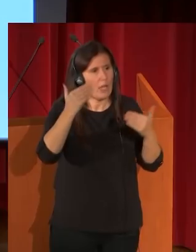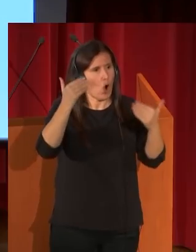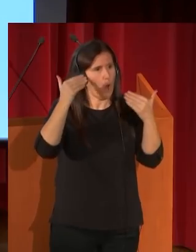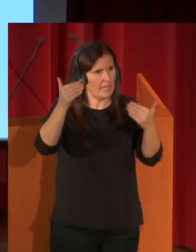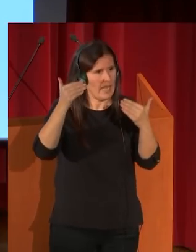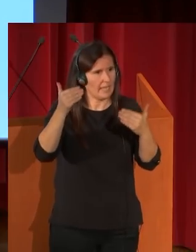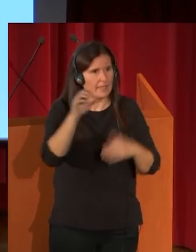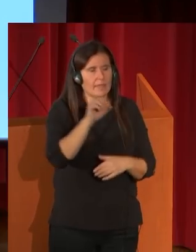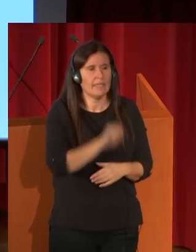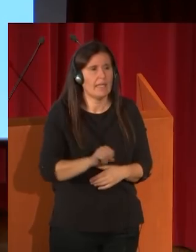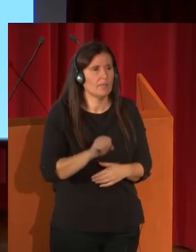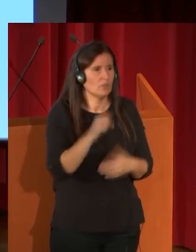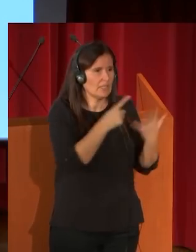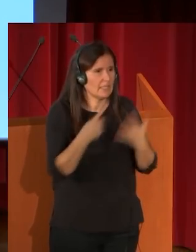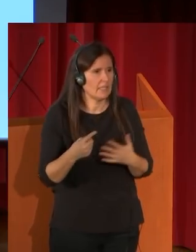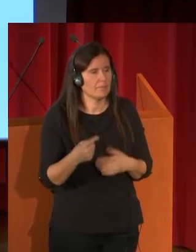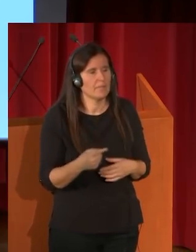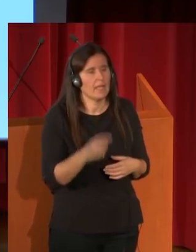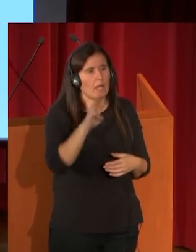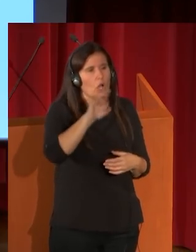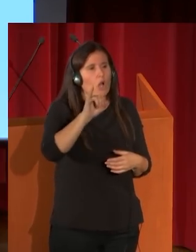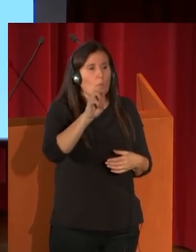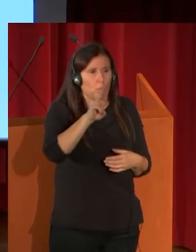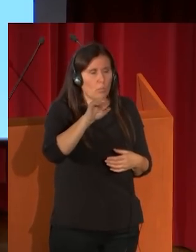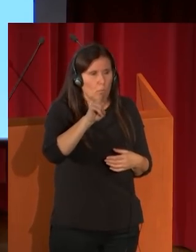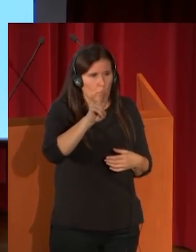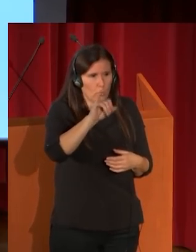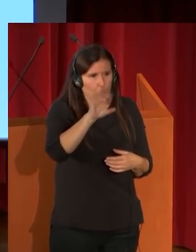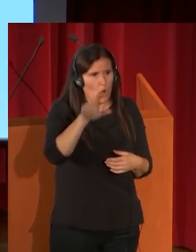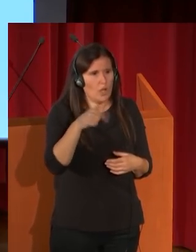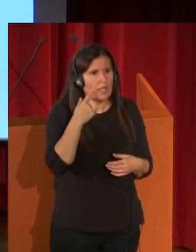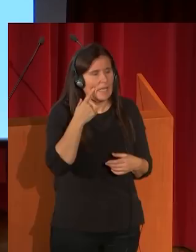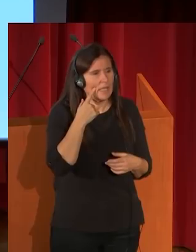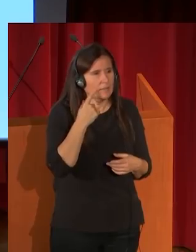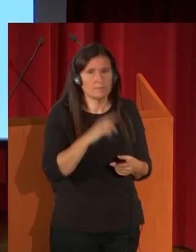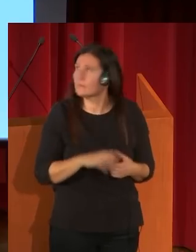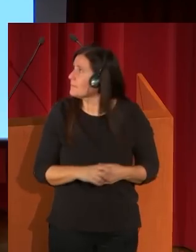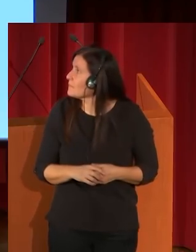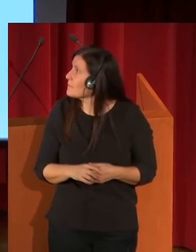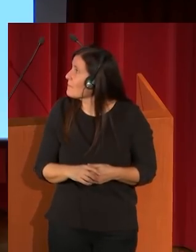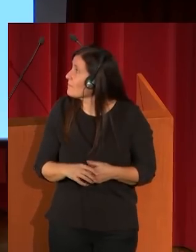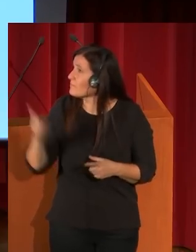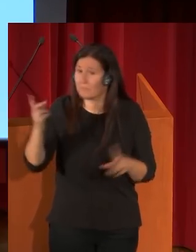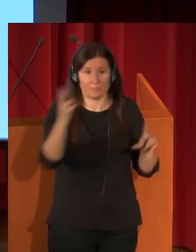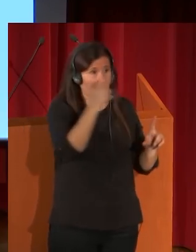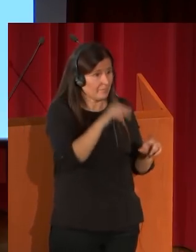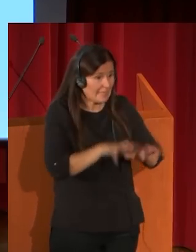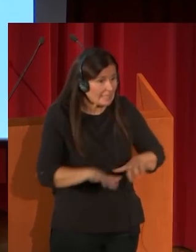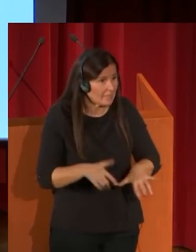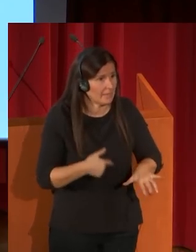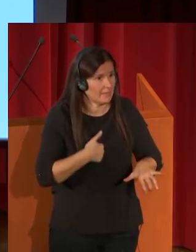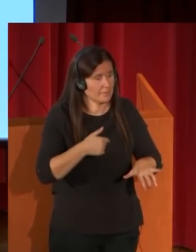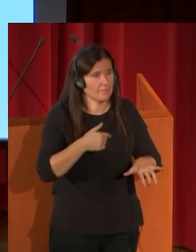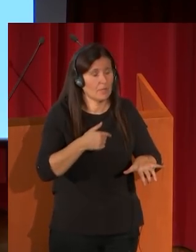hace en el año 76 a Juan Pablo Chapullol, que está interpretando una gran fantasía sobre Fausto, una obra de su